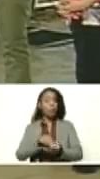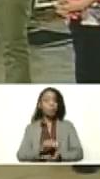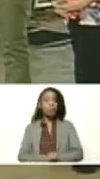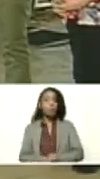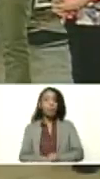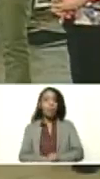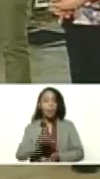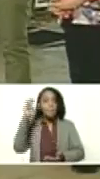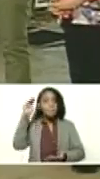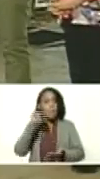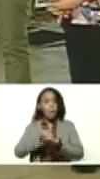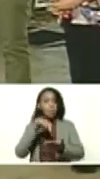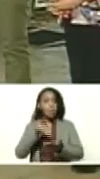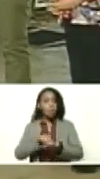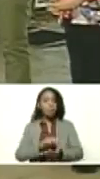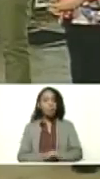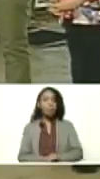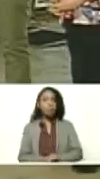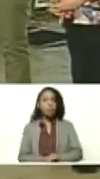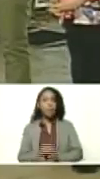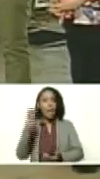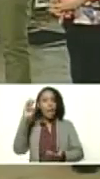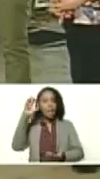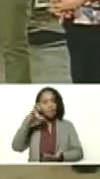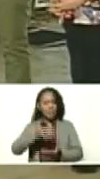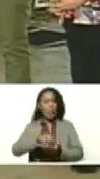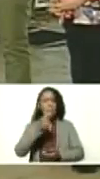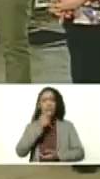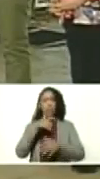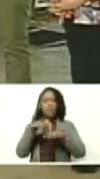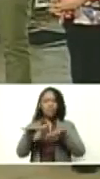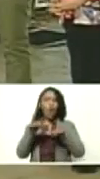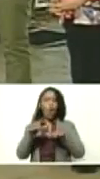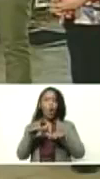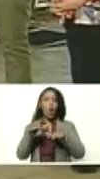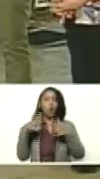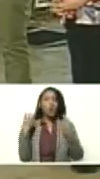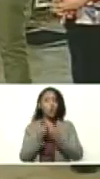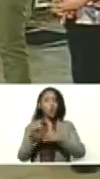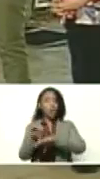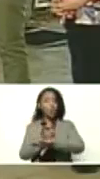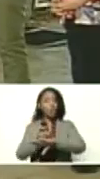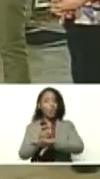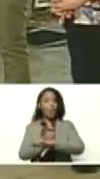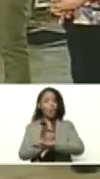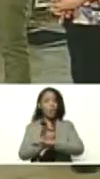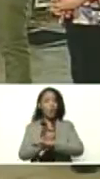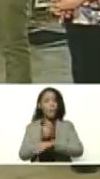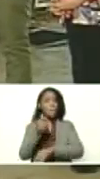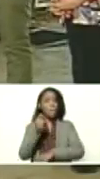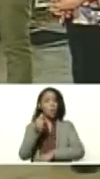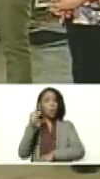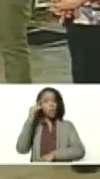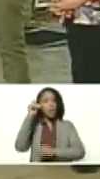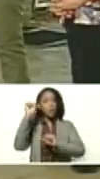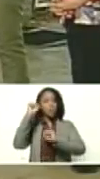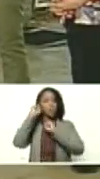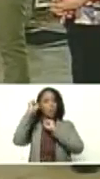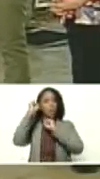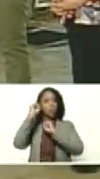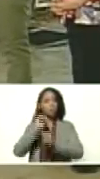Miranda, Miranda. Estado hermoso. Bueno, vamos con el gobernador, a pocos días de su triunfo,